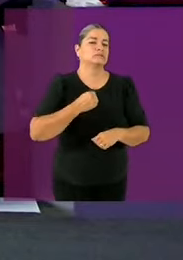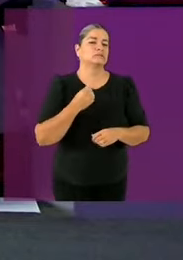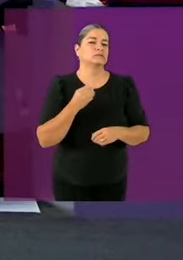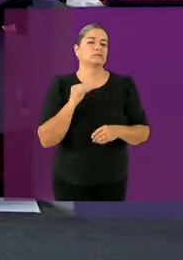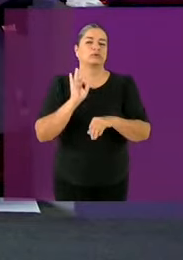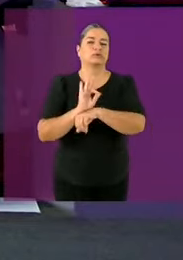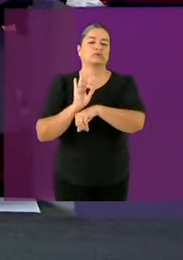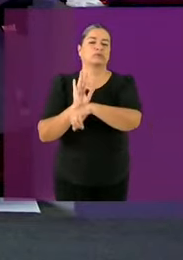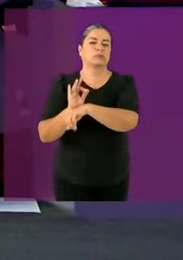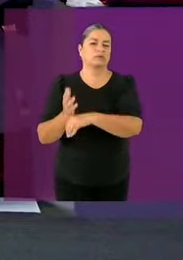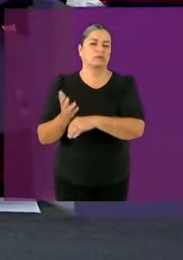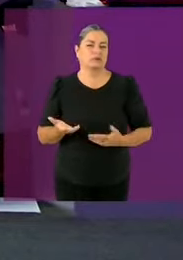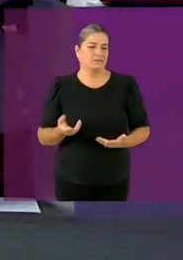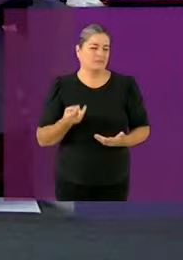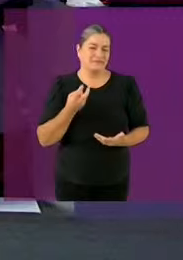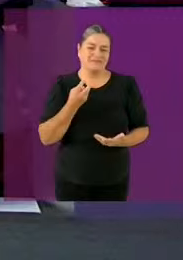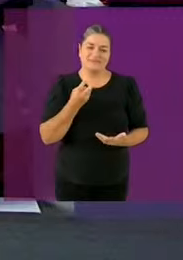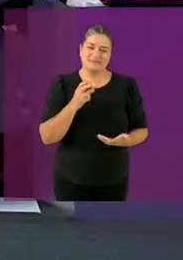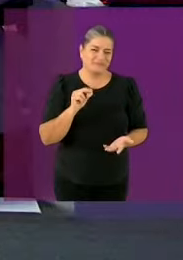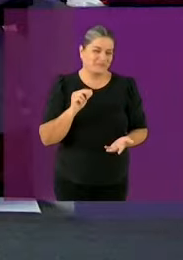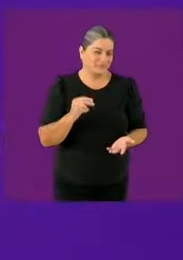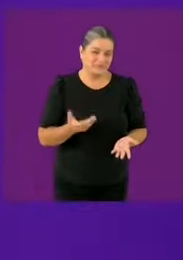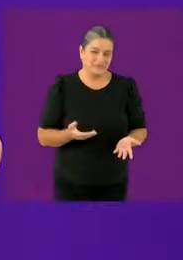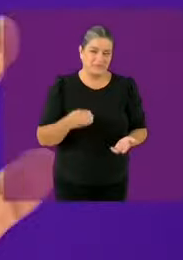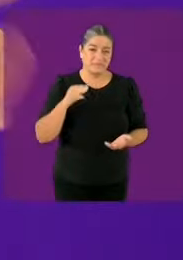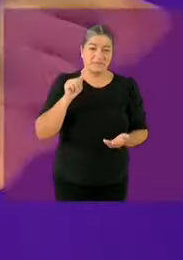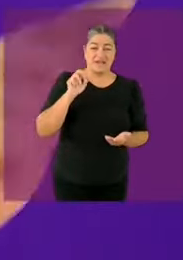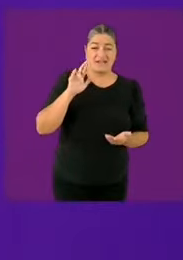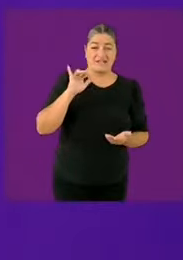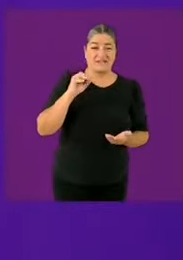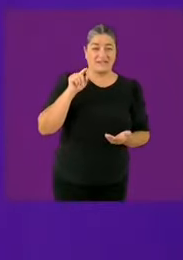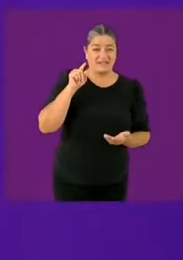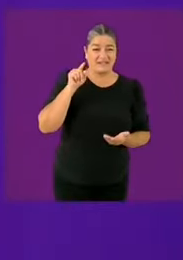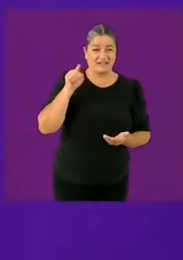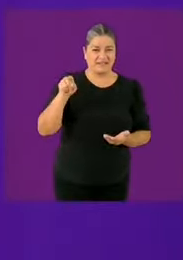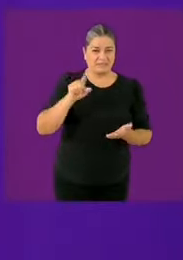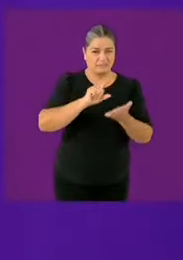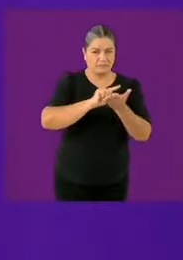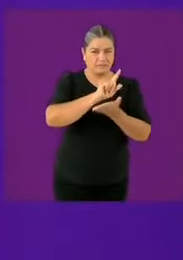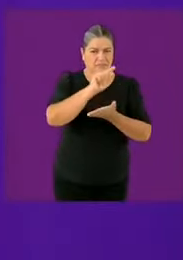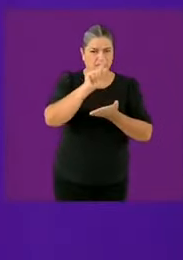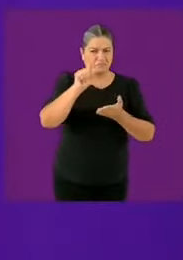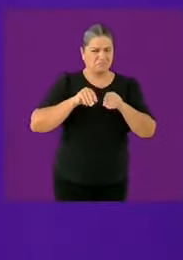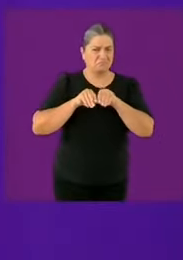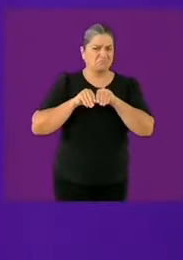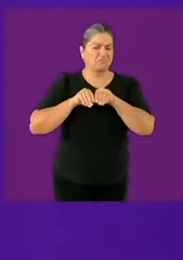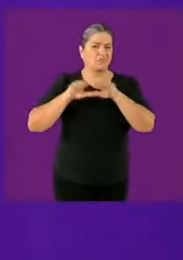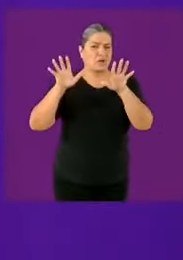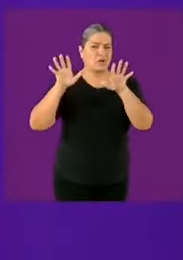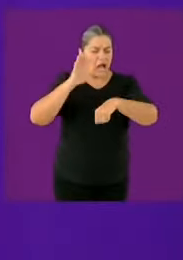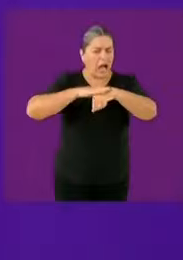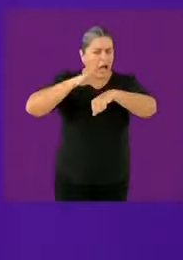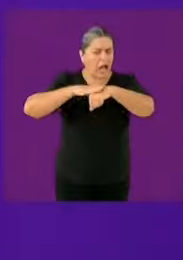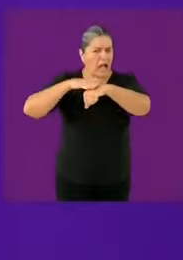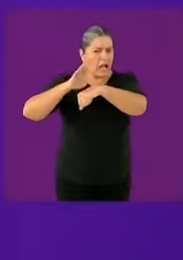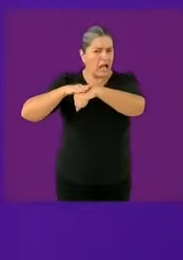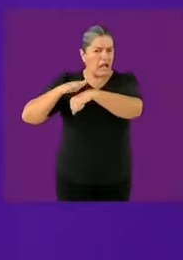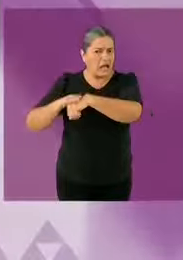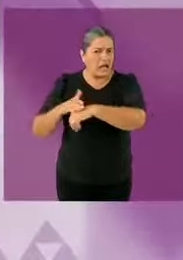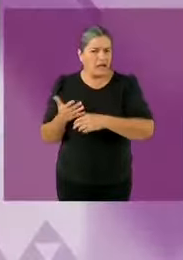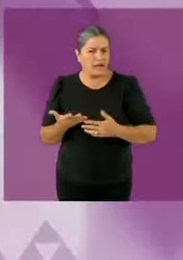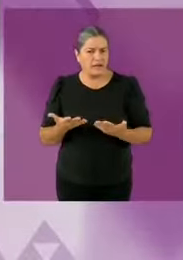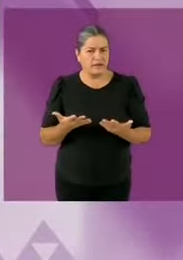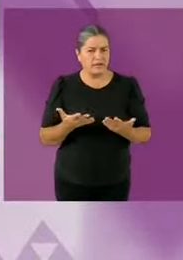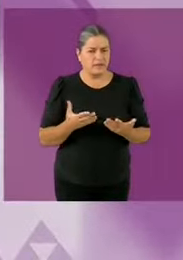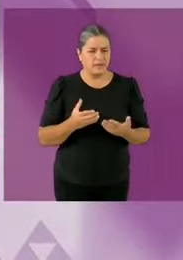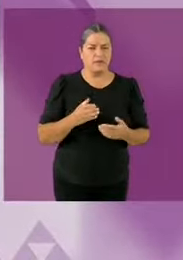el tuitazo en donde decía cómo se quería repartir Coahuila. Qué bueno que Manolo Jiménez lo mandó por un tubo como lo vamos a mandar